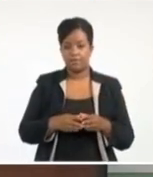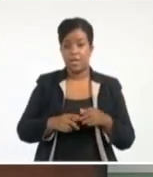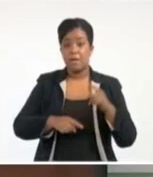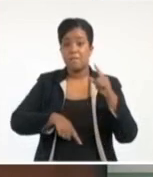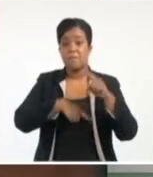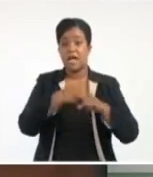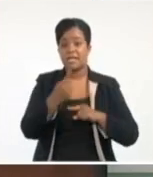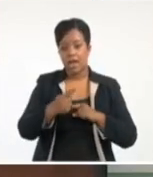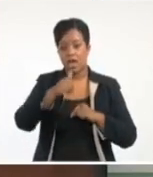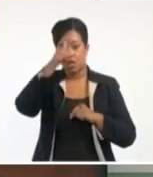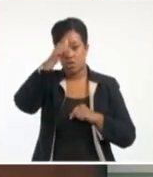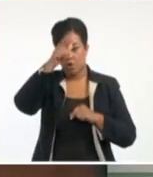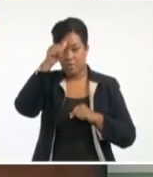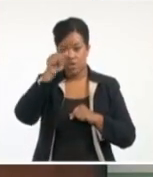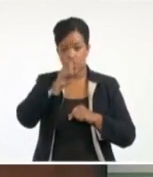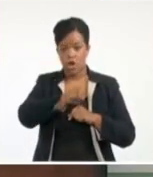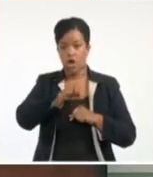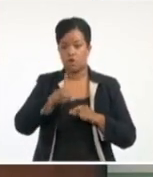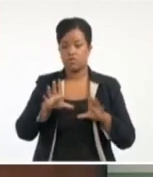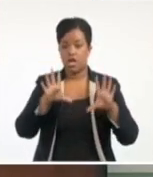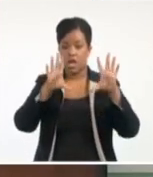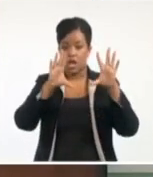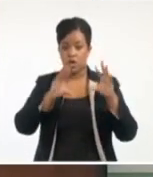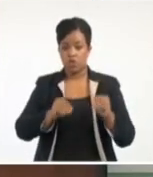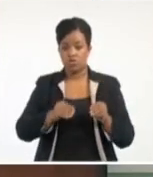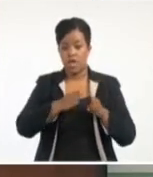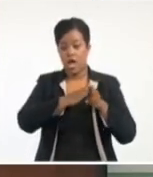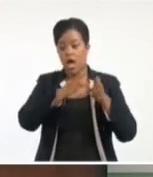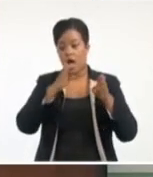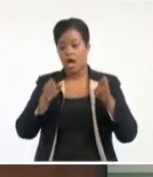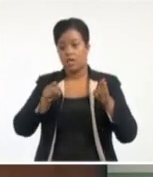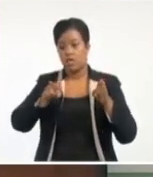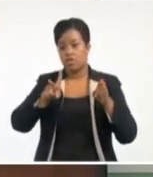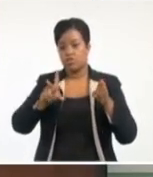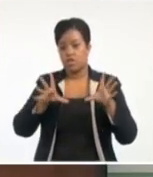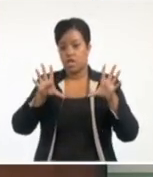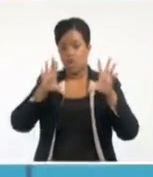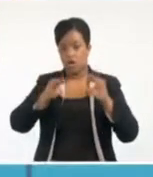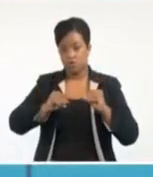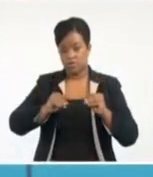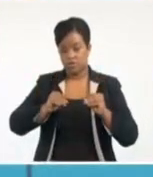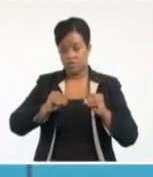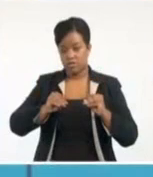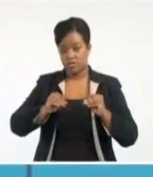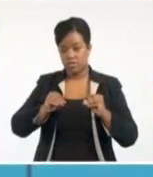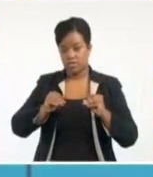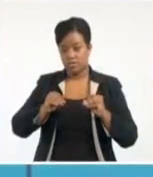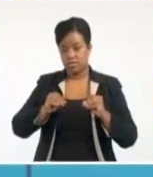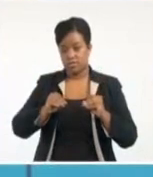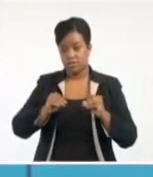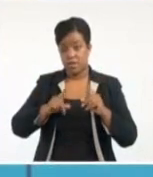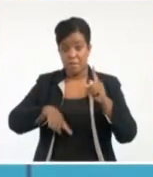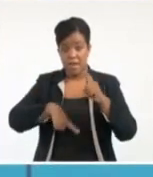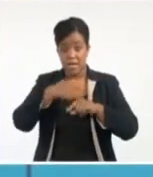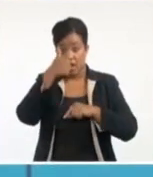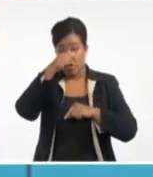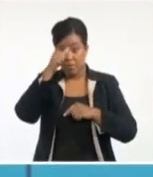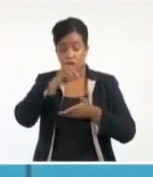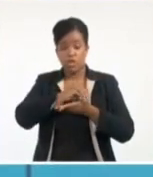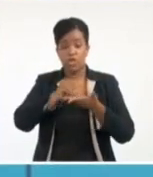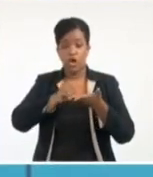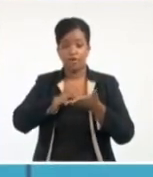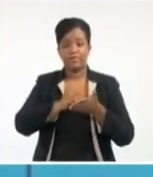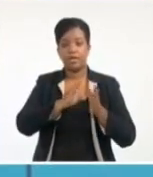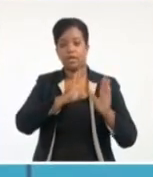desde las 12 de la noche hasta las 12 de la noche siguiente. Mañana domingo en esta zona. Quiere decir que estará